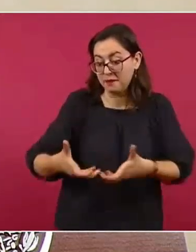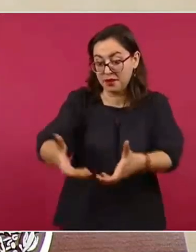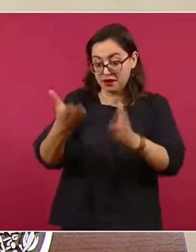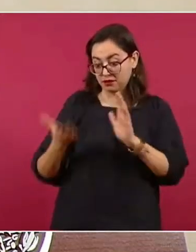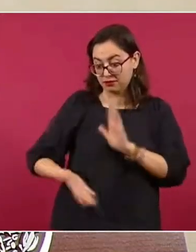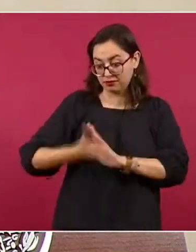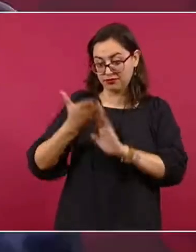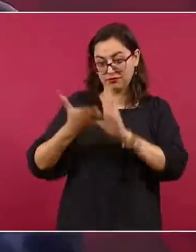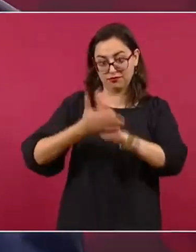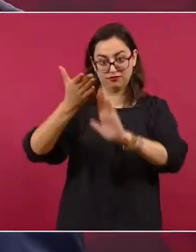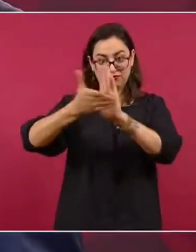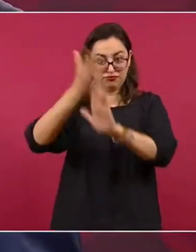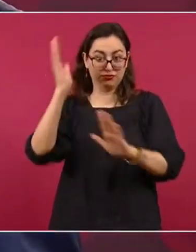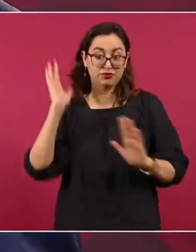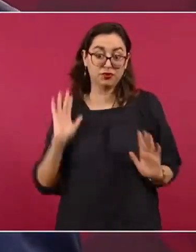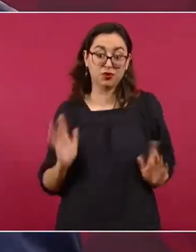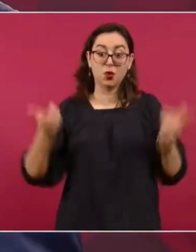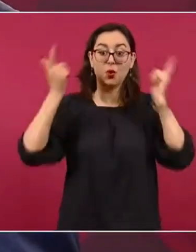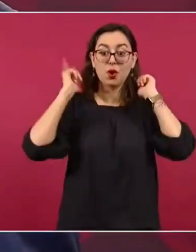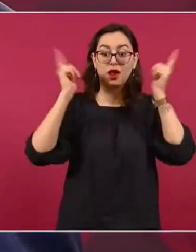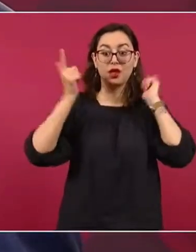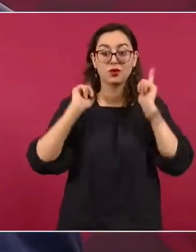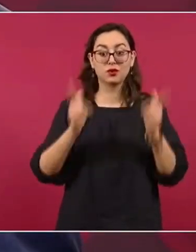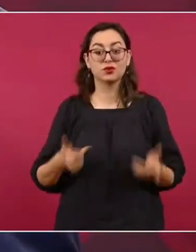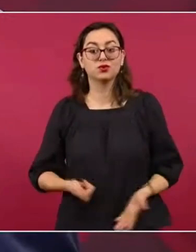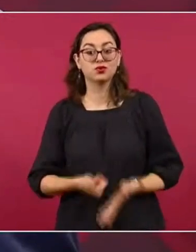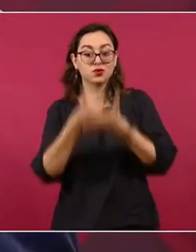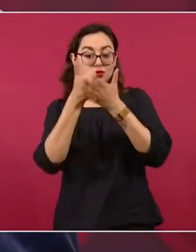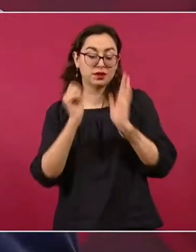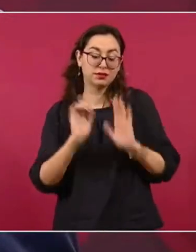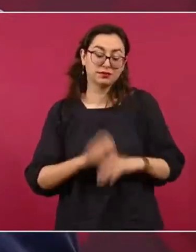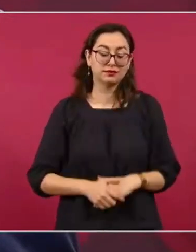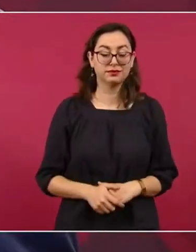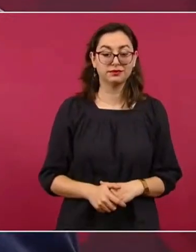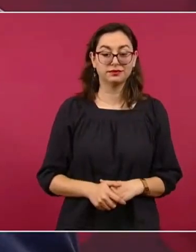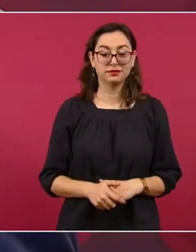parte y el gobierno del Estado otra y la federación otra.